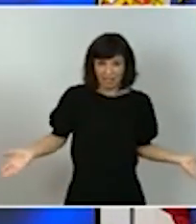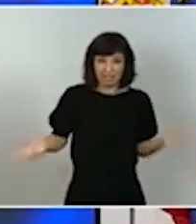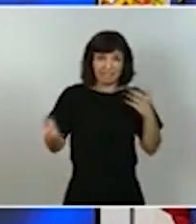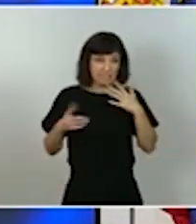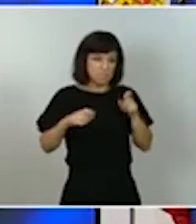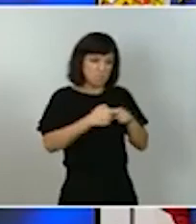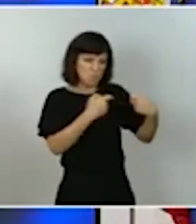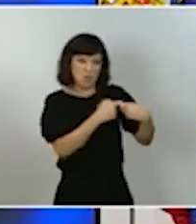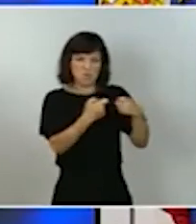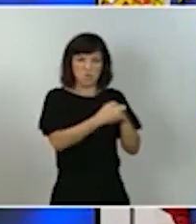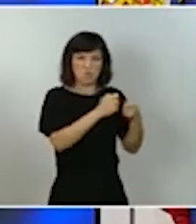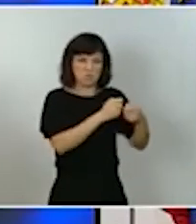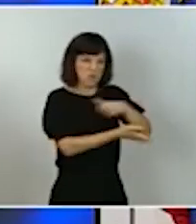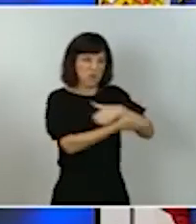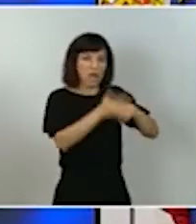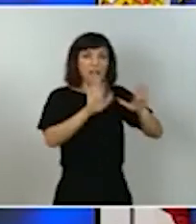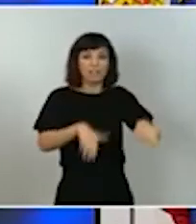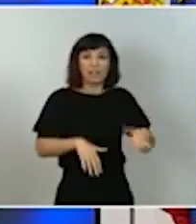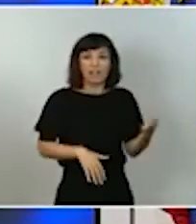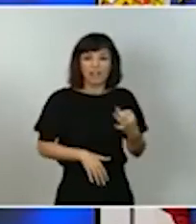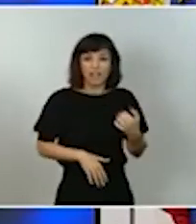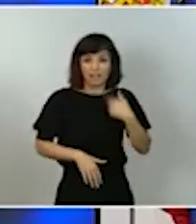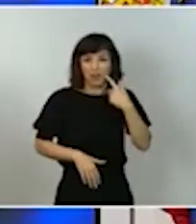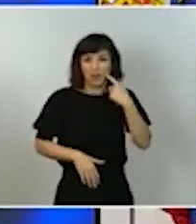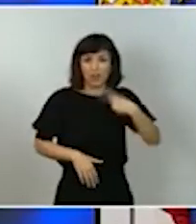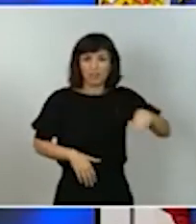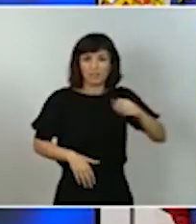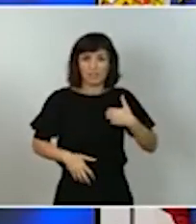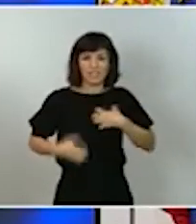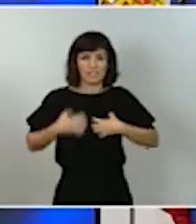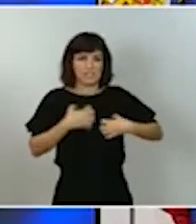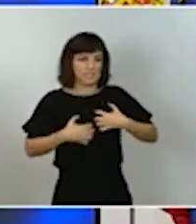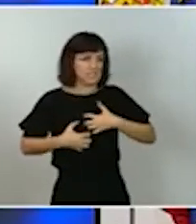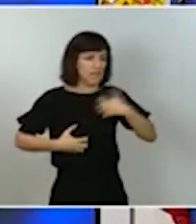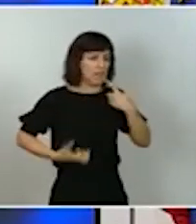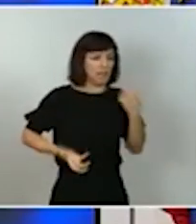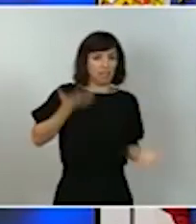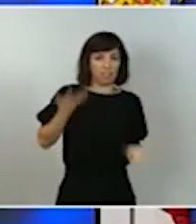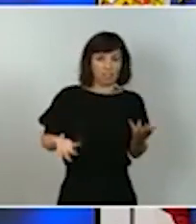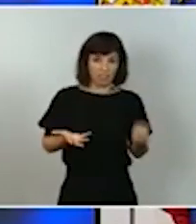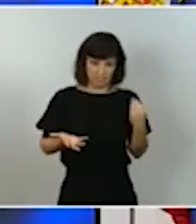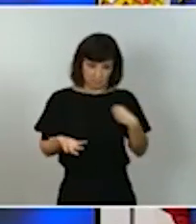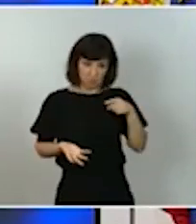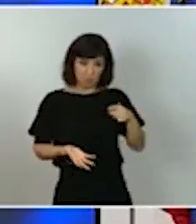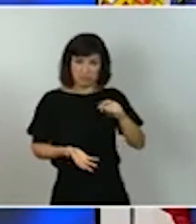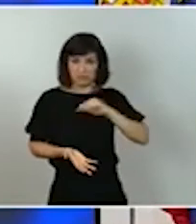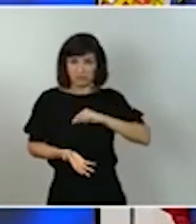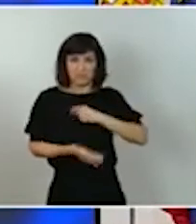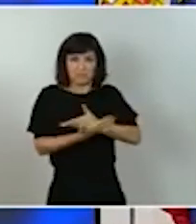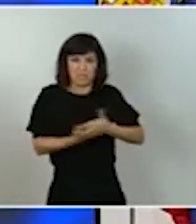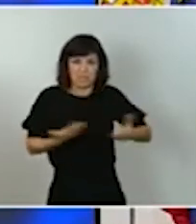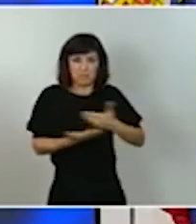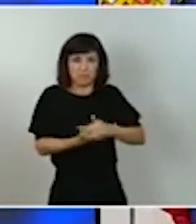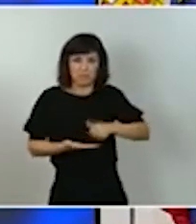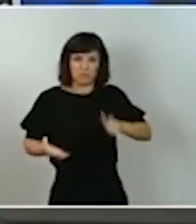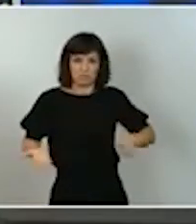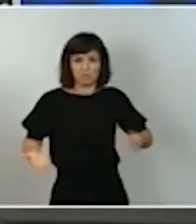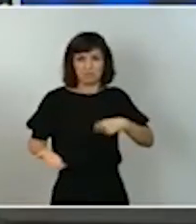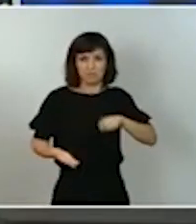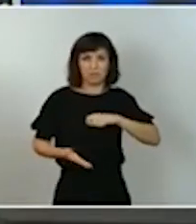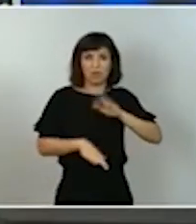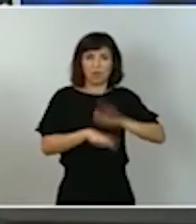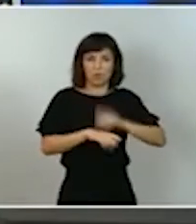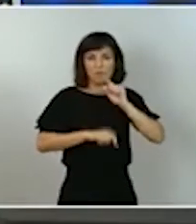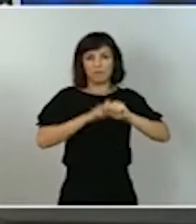conocemos desazón rabia inseguridad que es hoy precisamente lo que sienten millones y millones de ciudadanos y ciudadanas como consecuencia de la pandemia